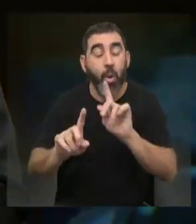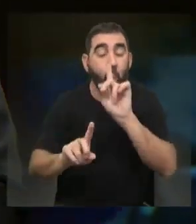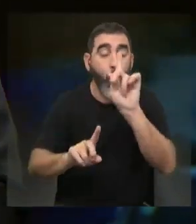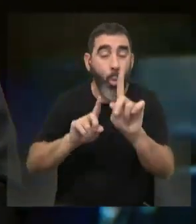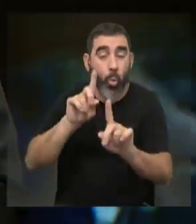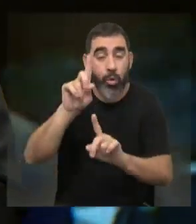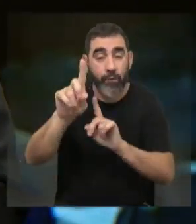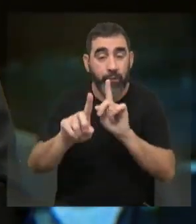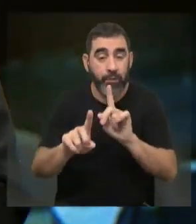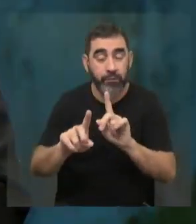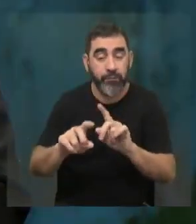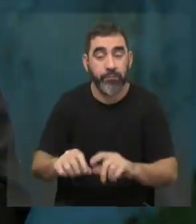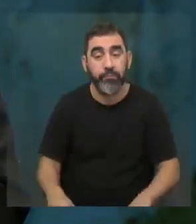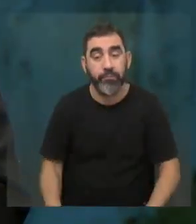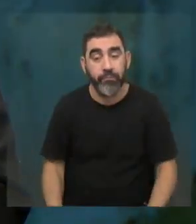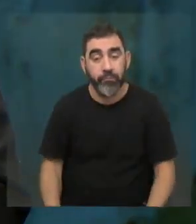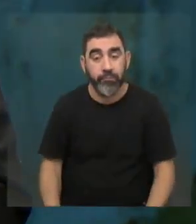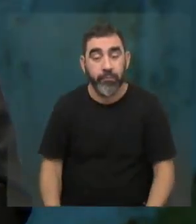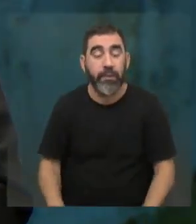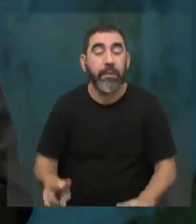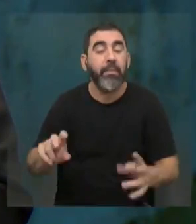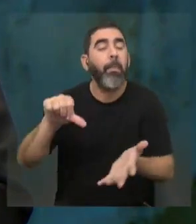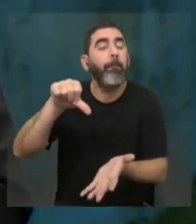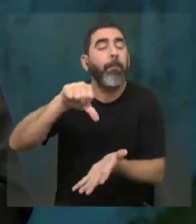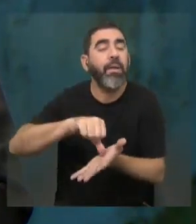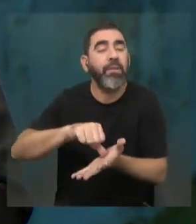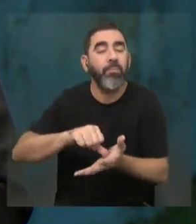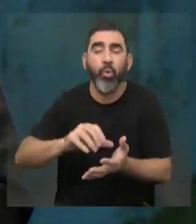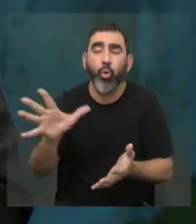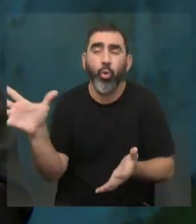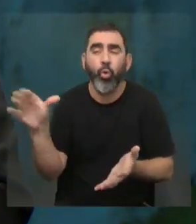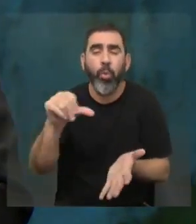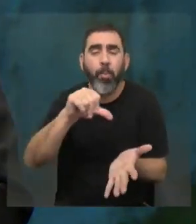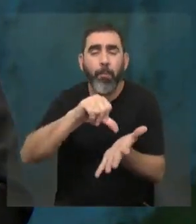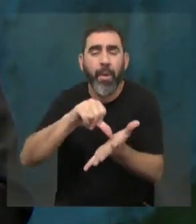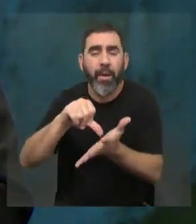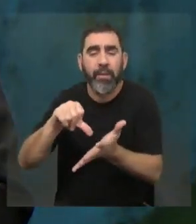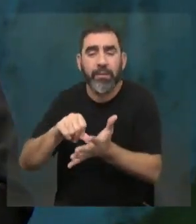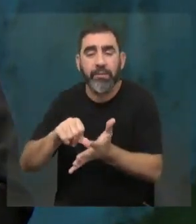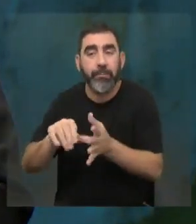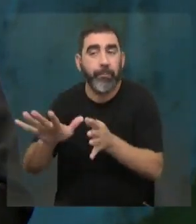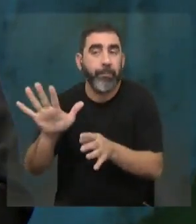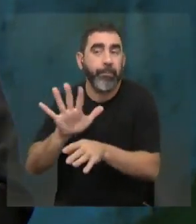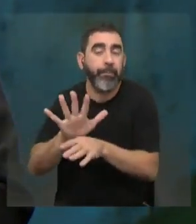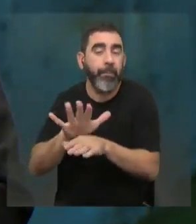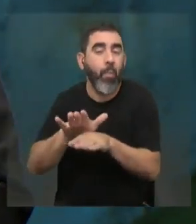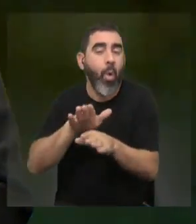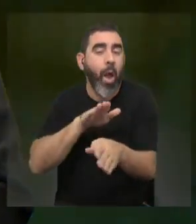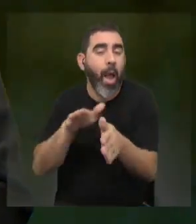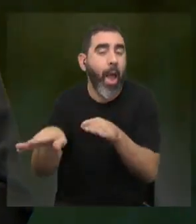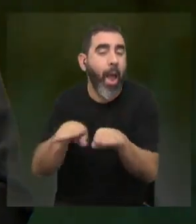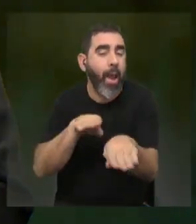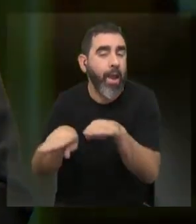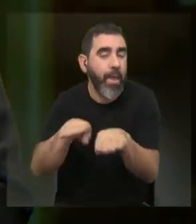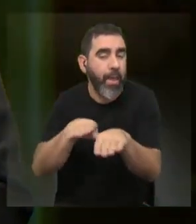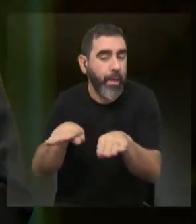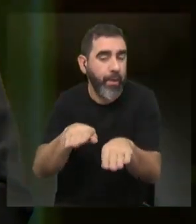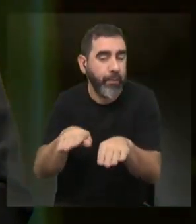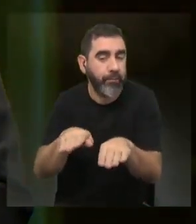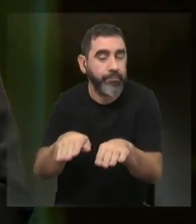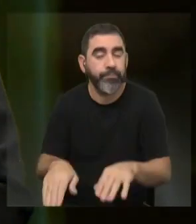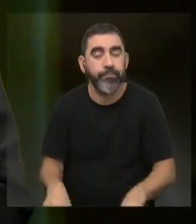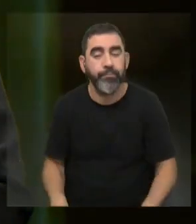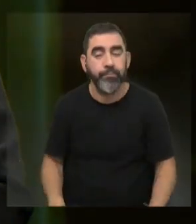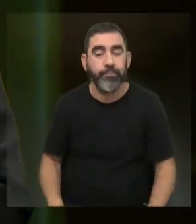país? A país. Lo que pasa es que están todos los países más o menos corriendo una carrera bastante similar. Hablábamos antes con